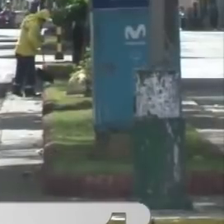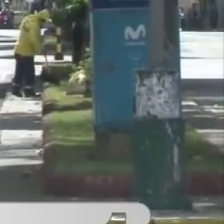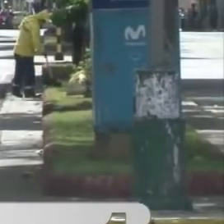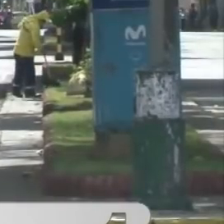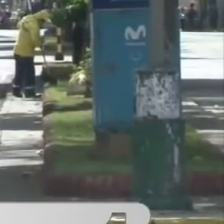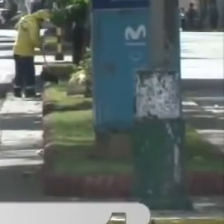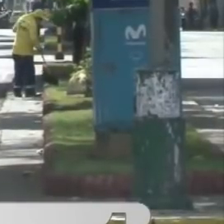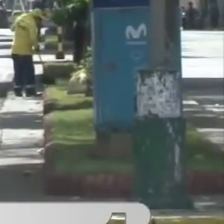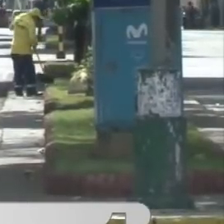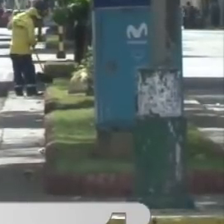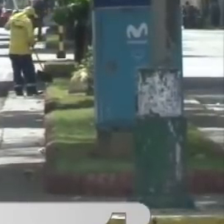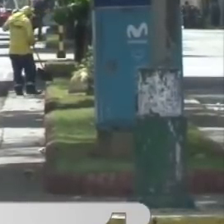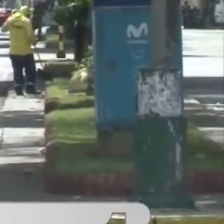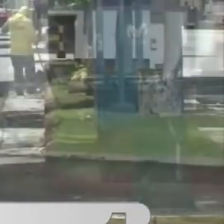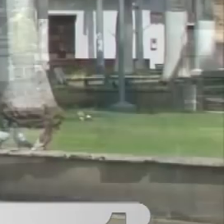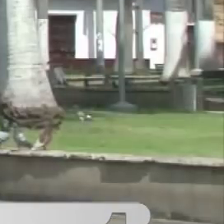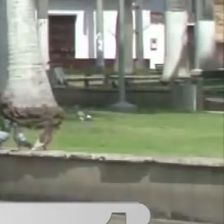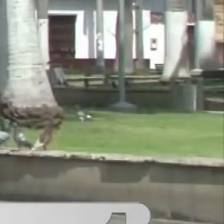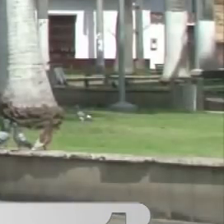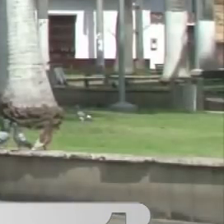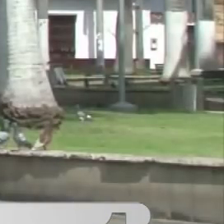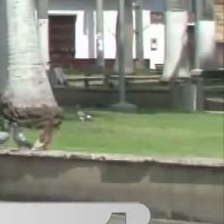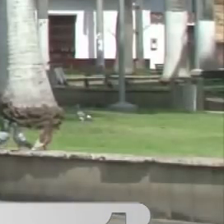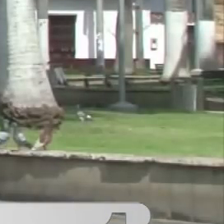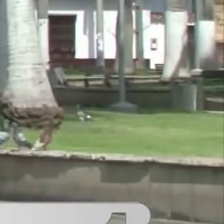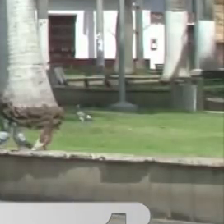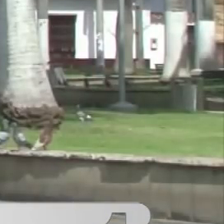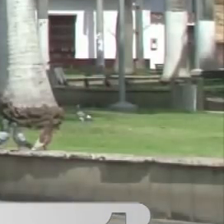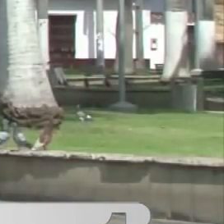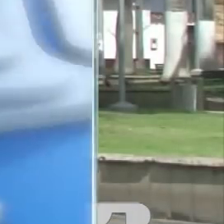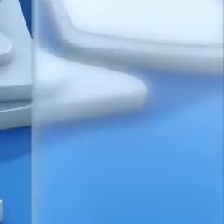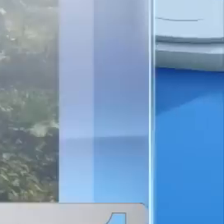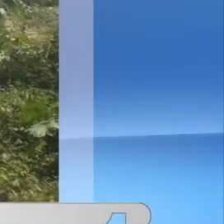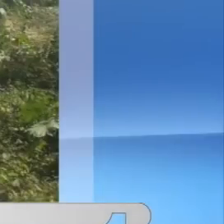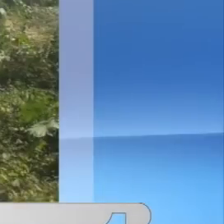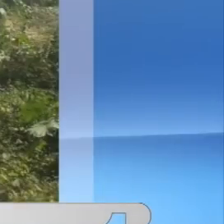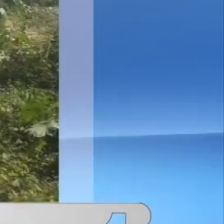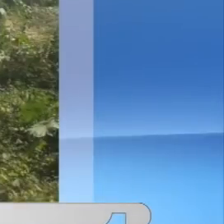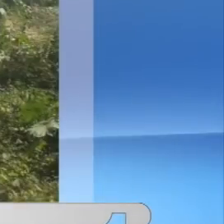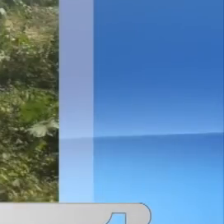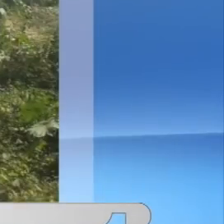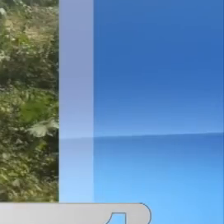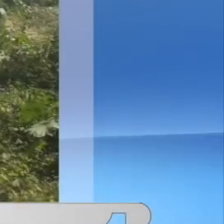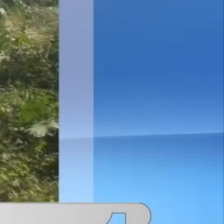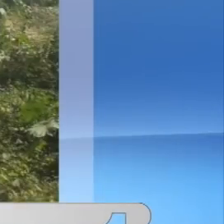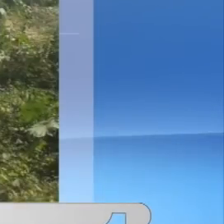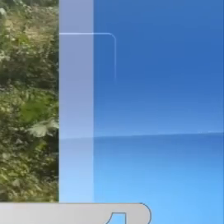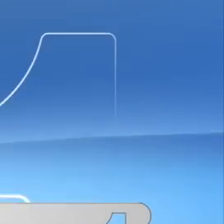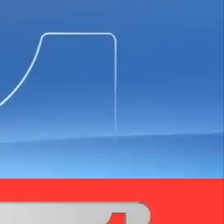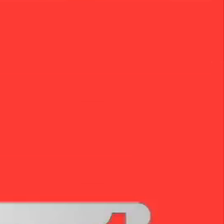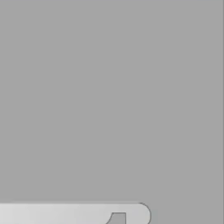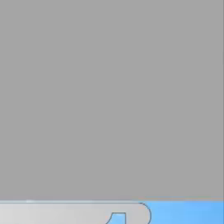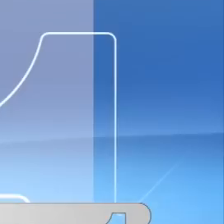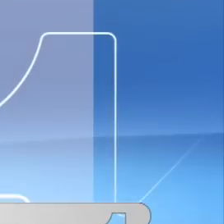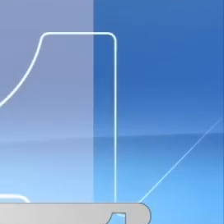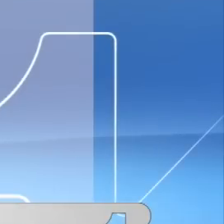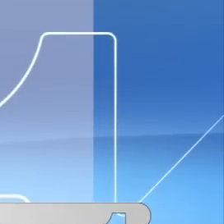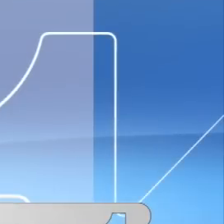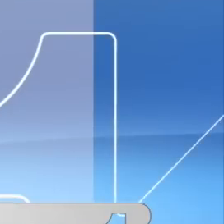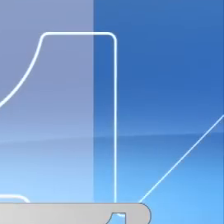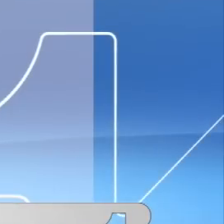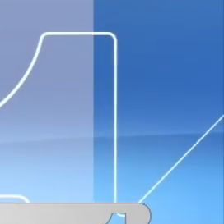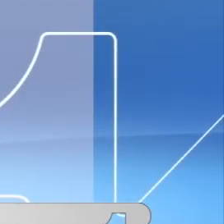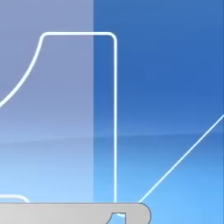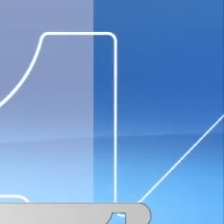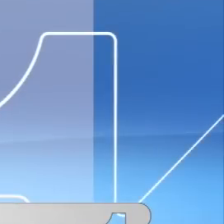para menores de edad. Medida empieza desde hoy hasta el 15 de enero. Encuentran cuerpo de mujer embarazada en una trocha entre